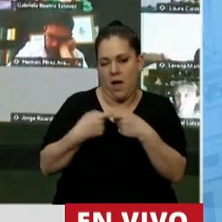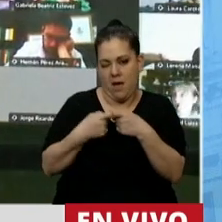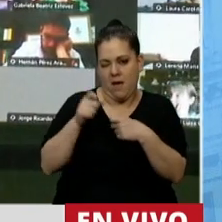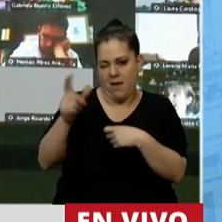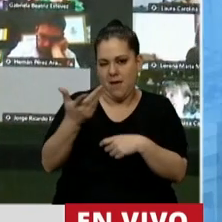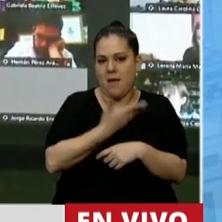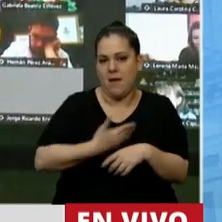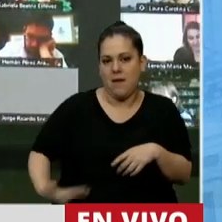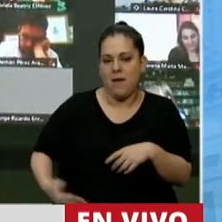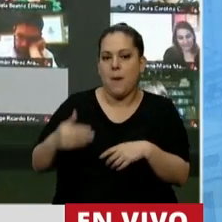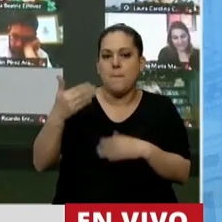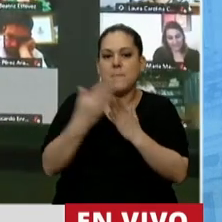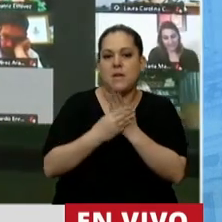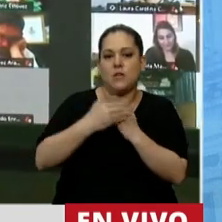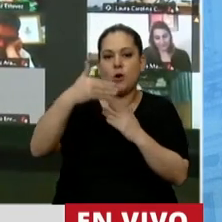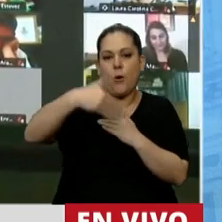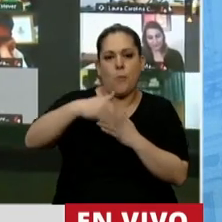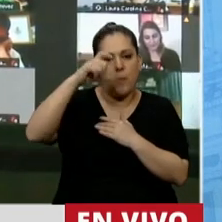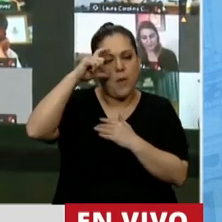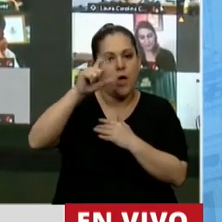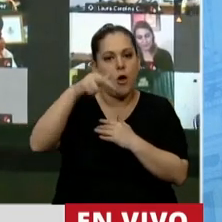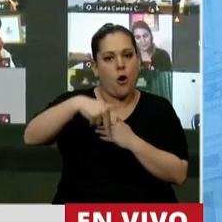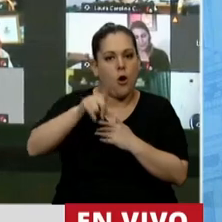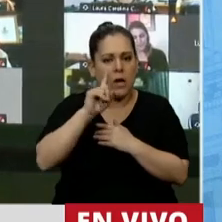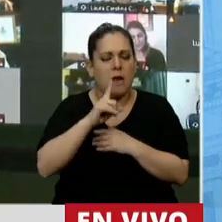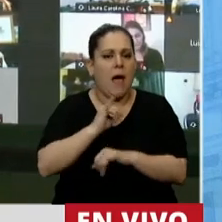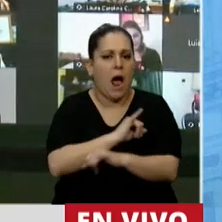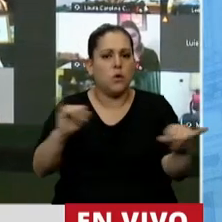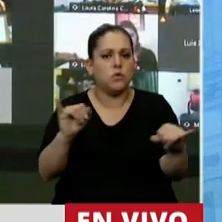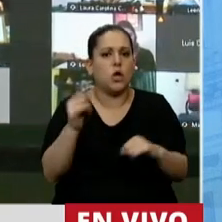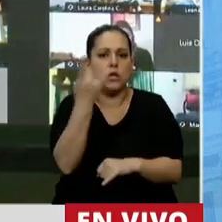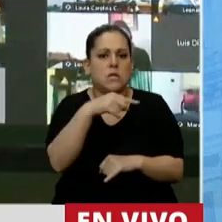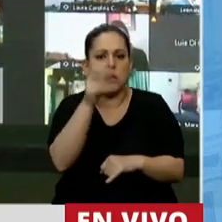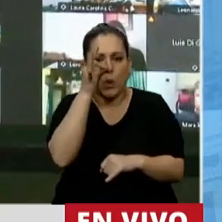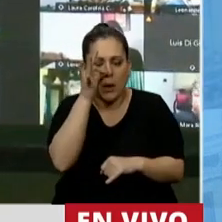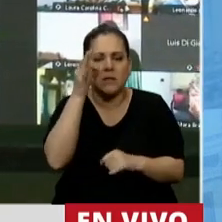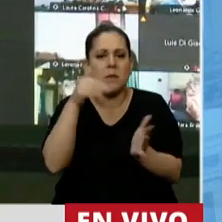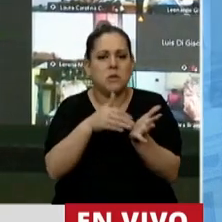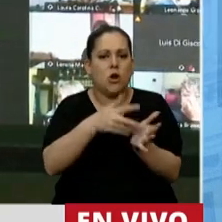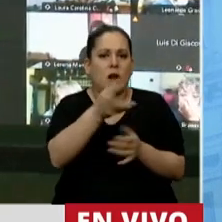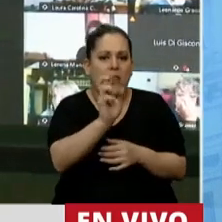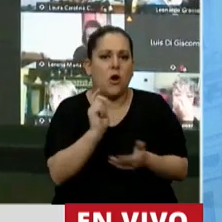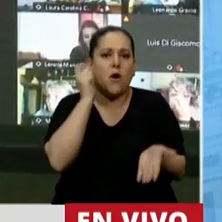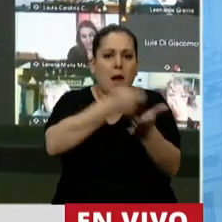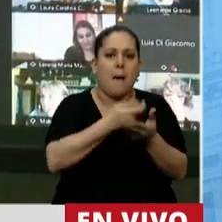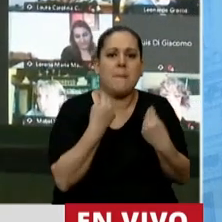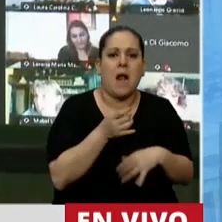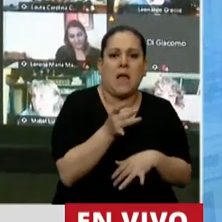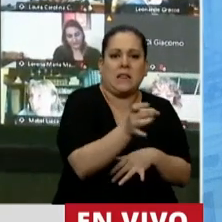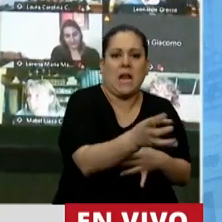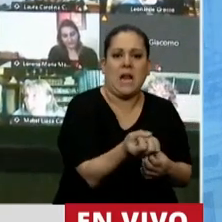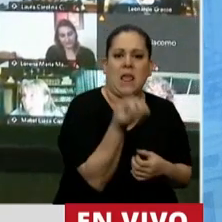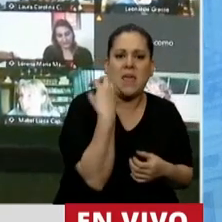Presidente, el Ministro Meoni, anunció 120 millones de dólares para trenes de carga, mil